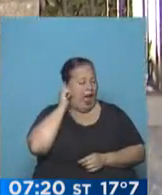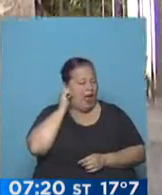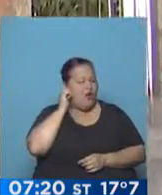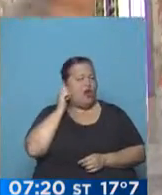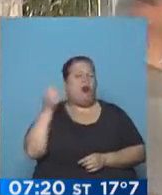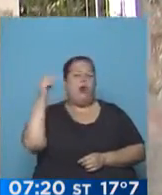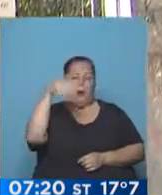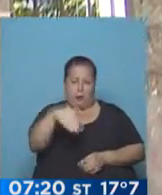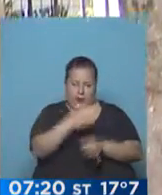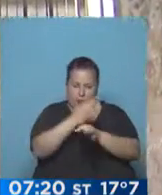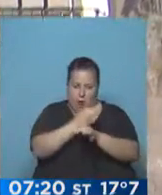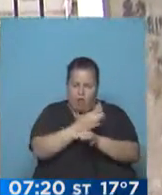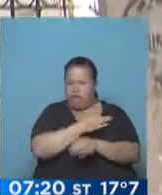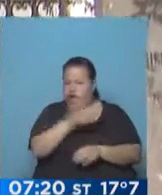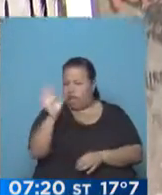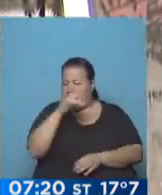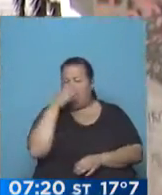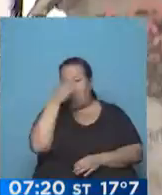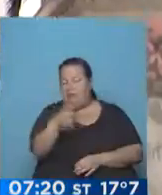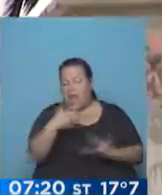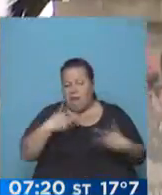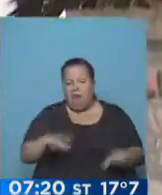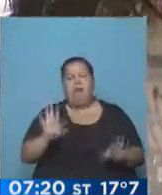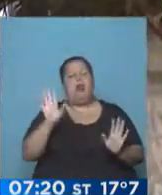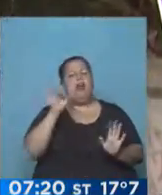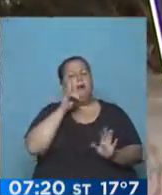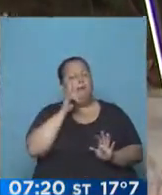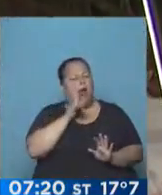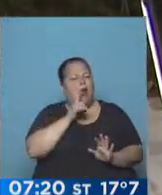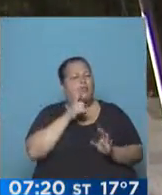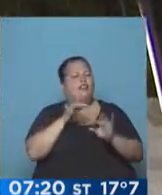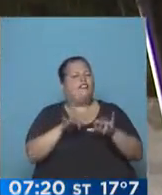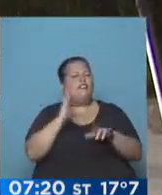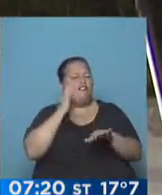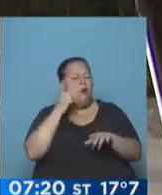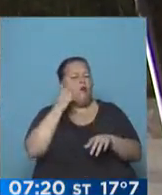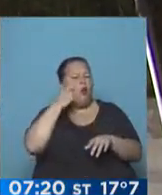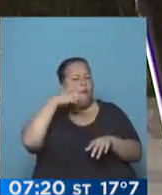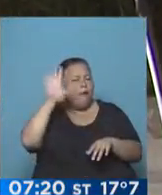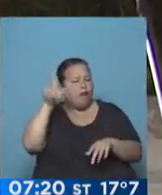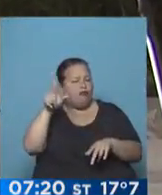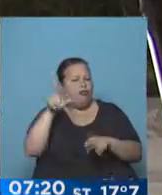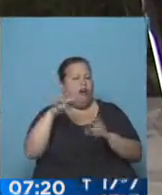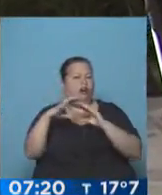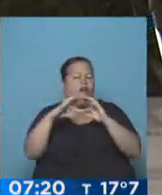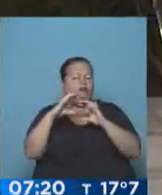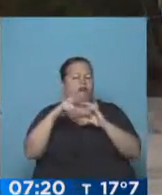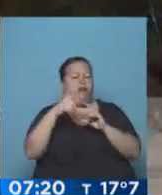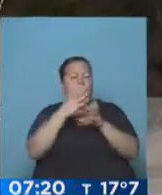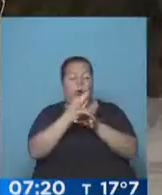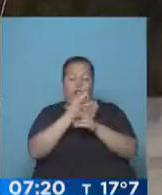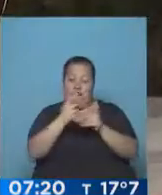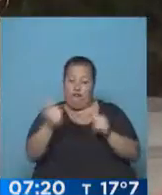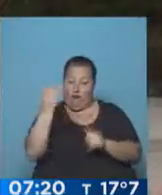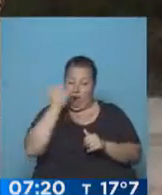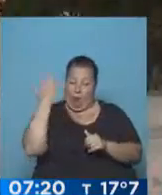vino a la escuela, como lo hacía normalmente, pero parece que a través de un contacto de Facebook con un hombre mayor hizo que al salir de la escuela